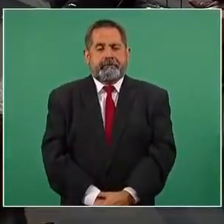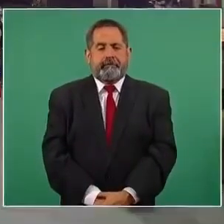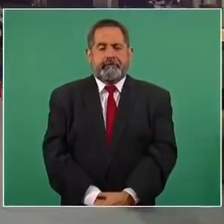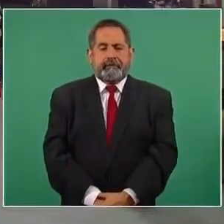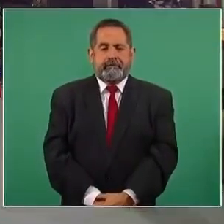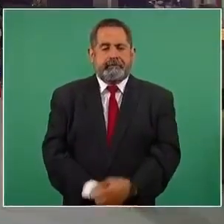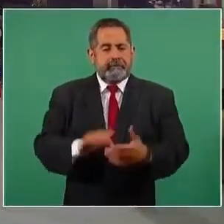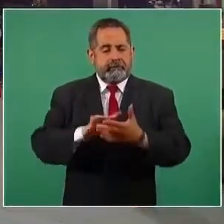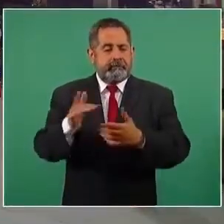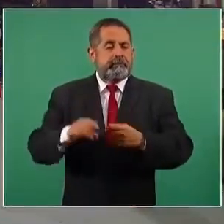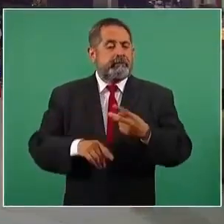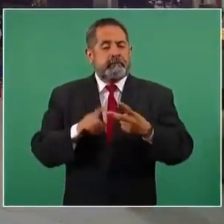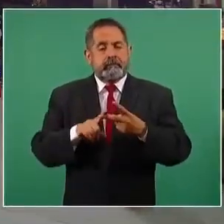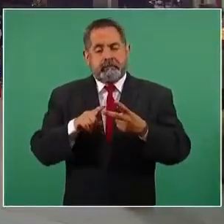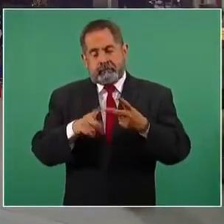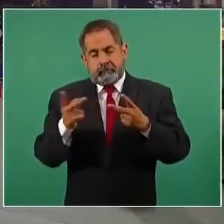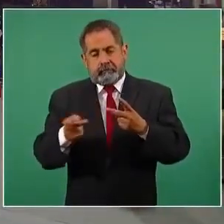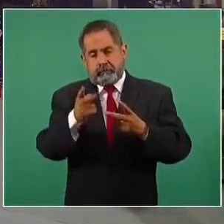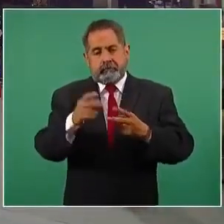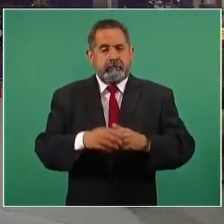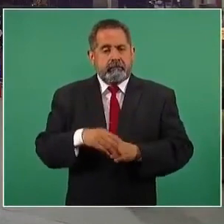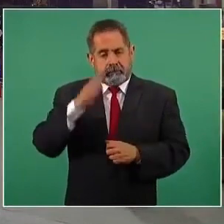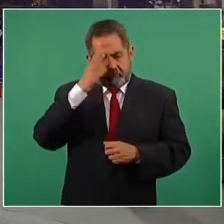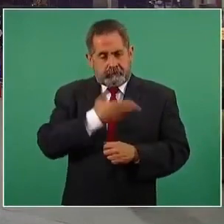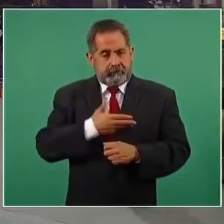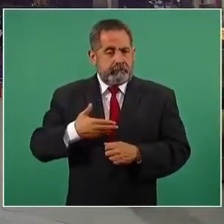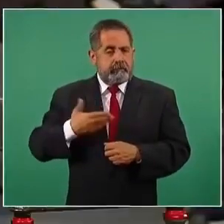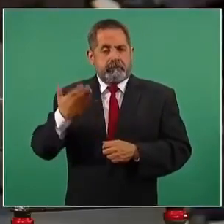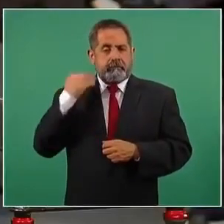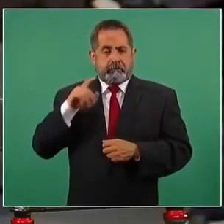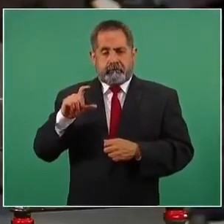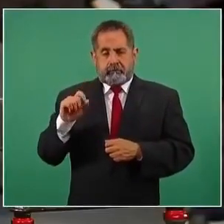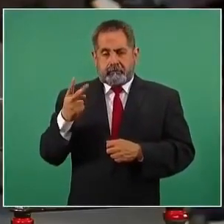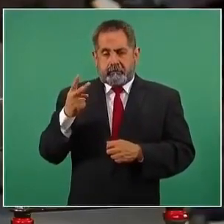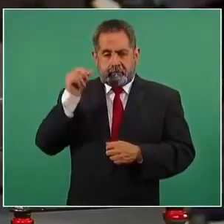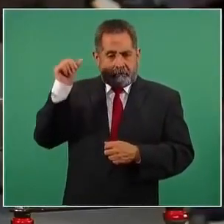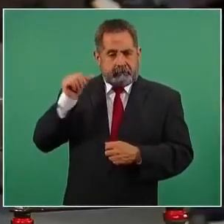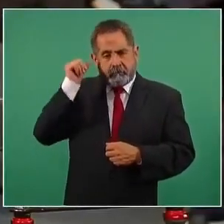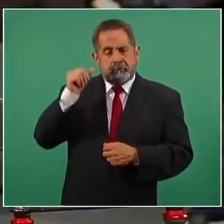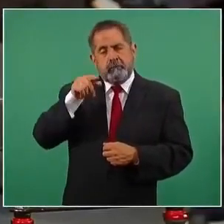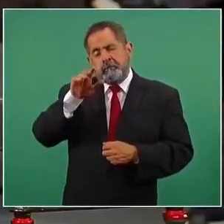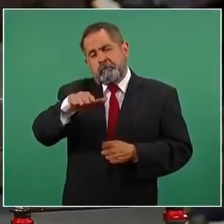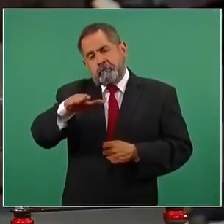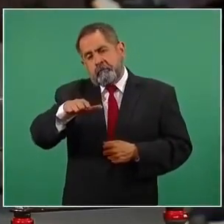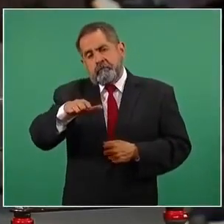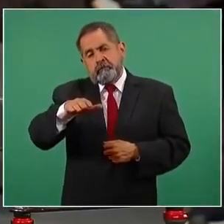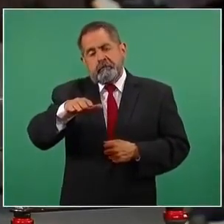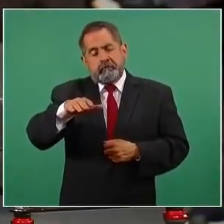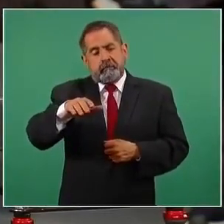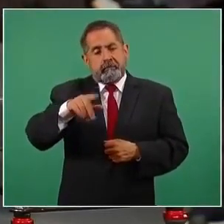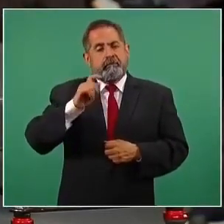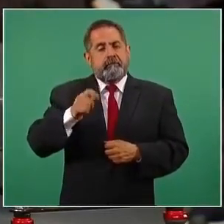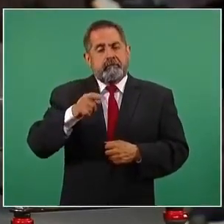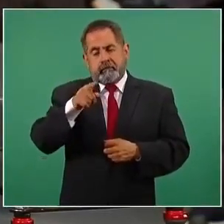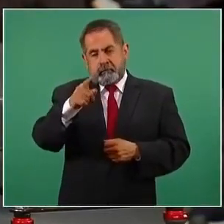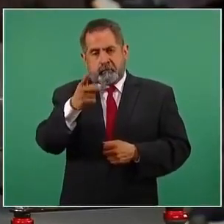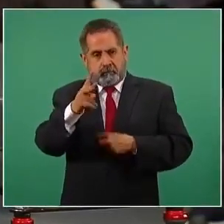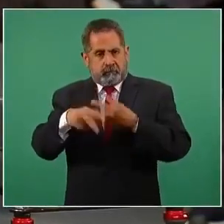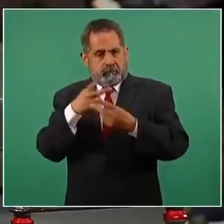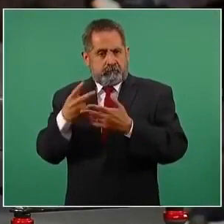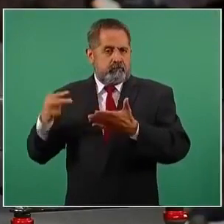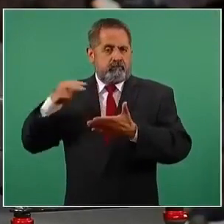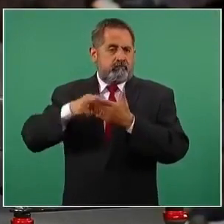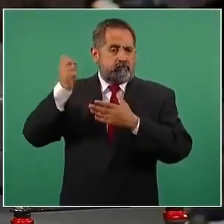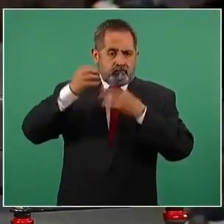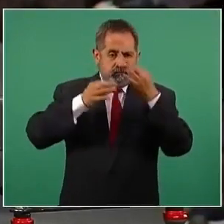Gracias. Mi segunda pregunta, señor presidente. El pasado 22 de abril, donde participó usted en la